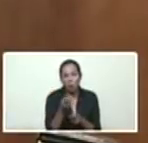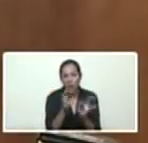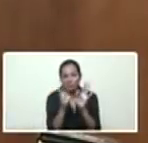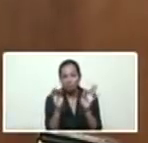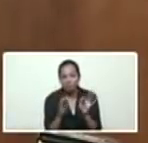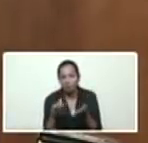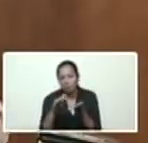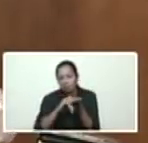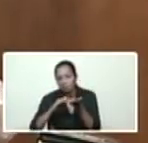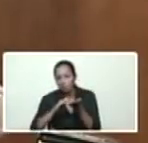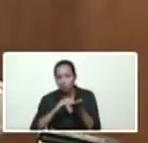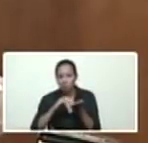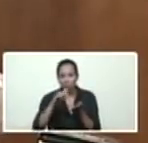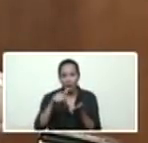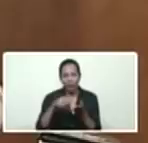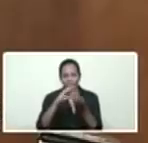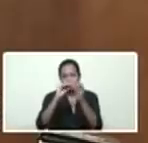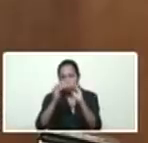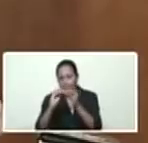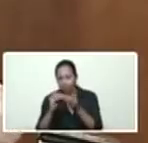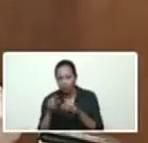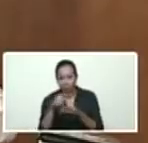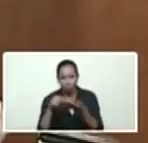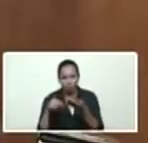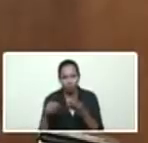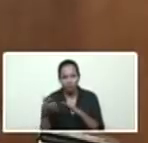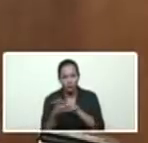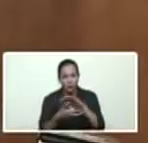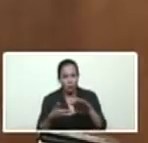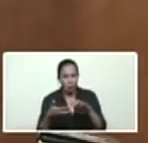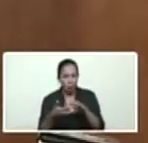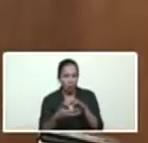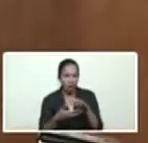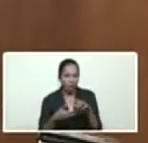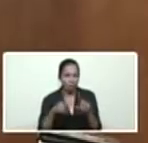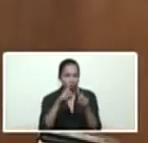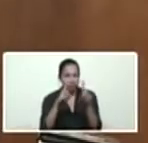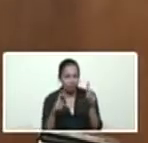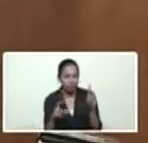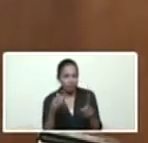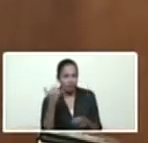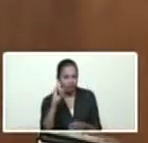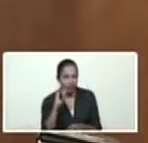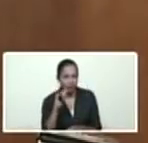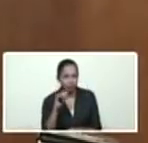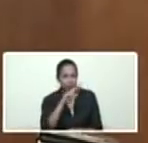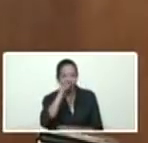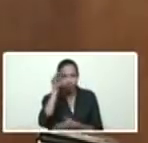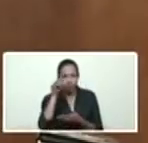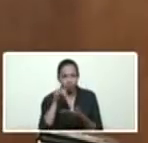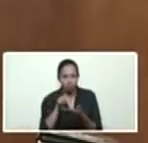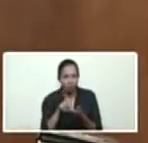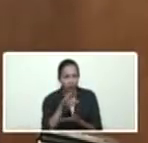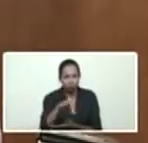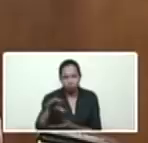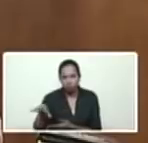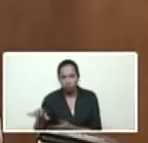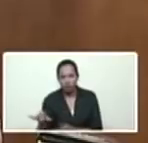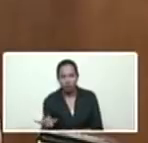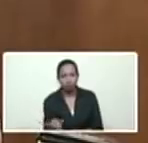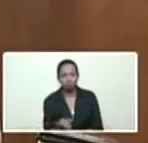soluciones arreglos a los problemas de esta guerra eléctrica que se nos presentan a nivel nacional regional local